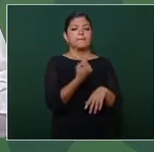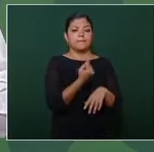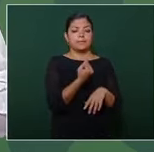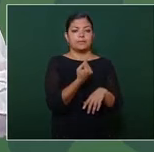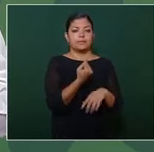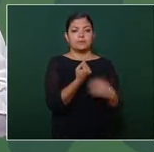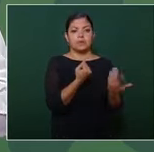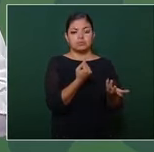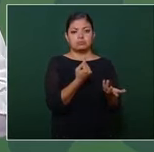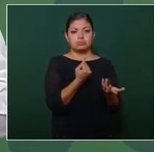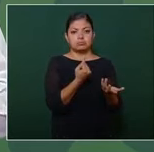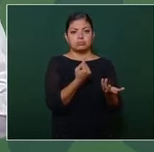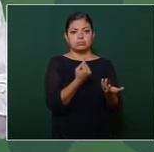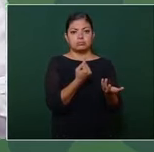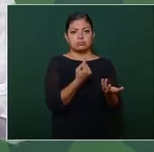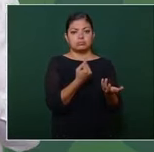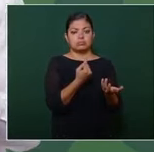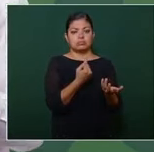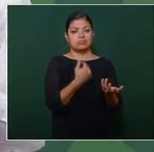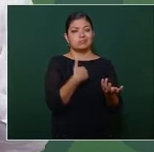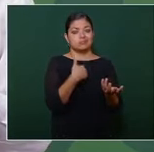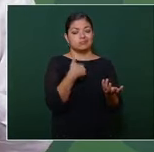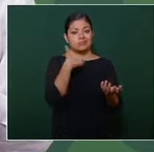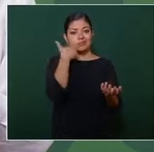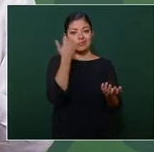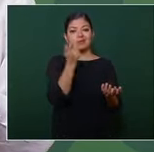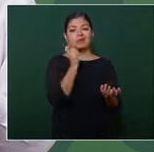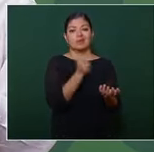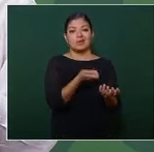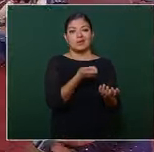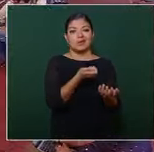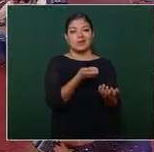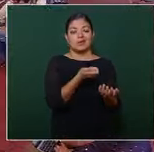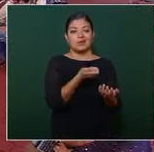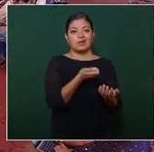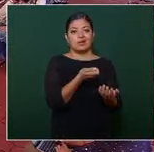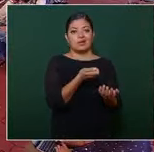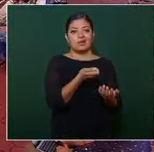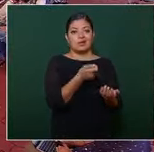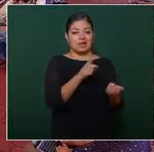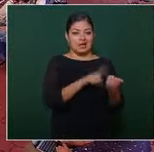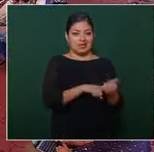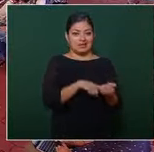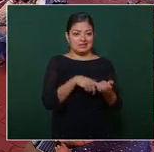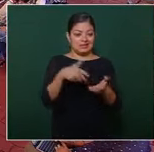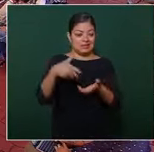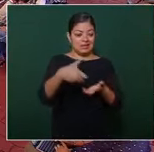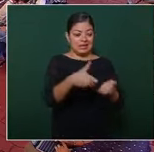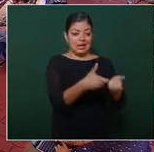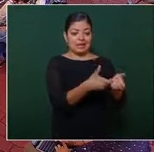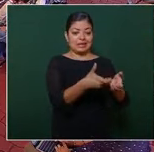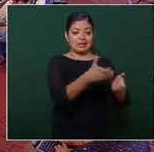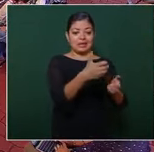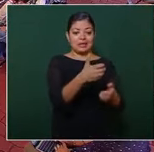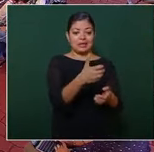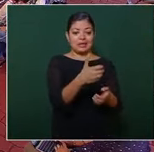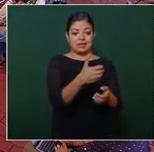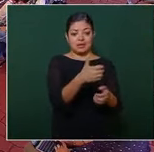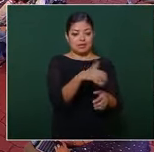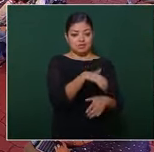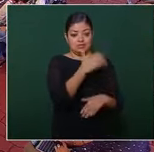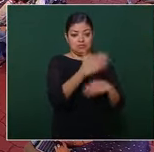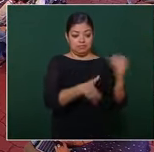terminada la carretera desde